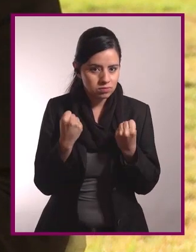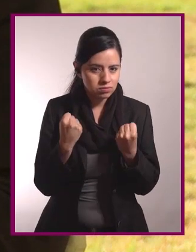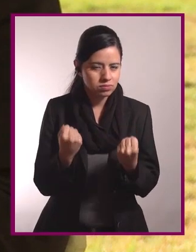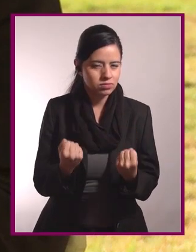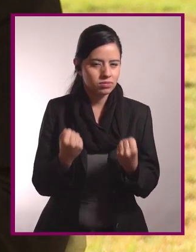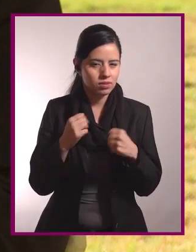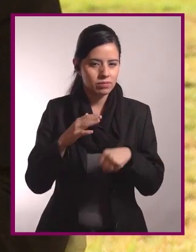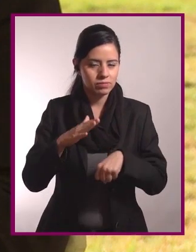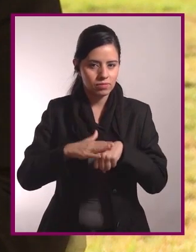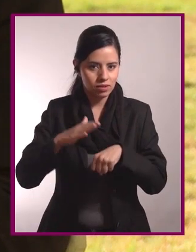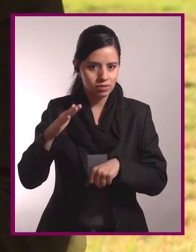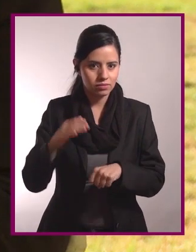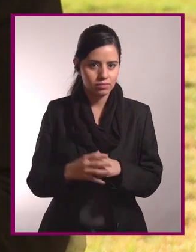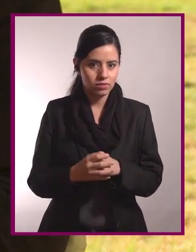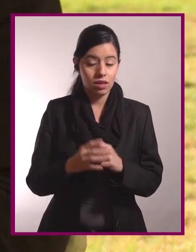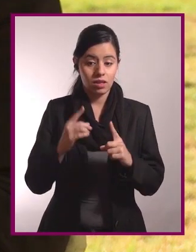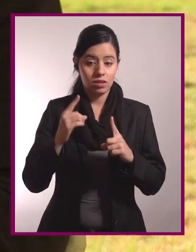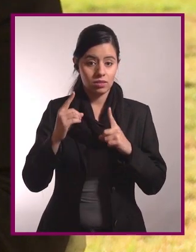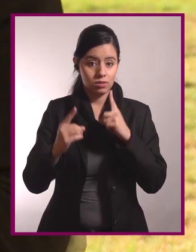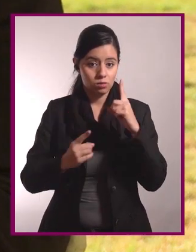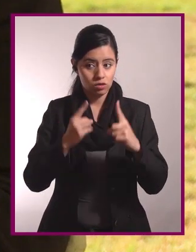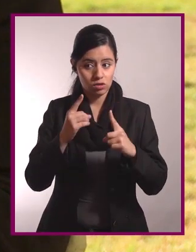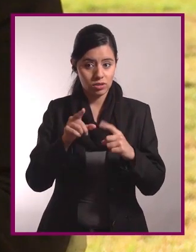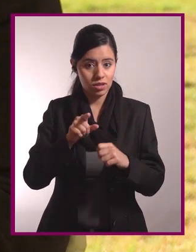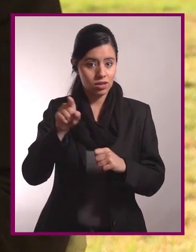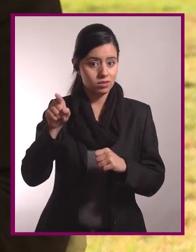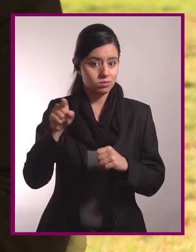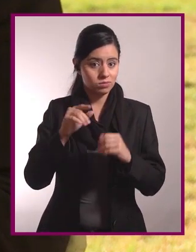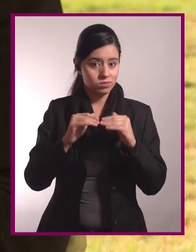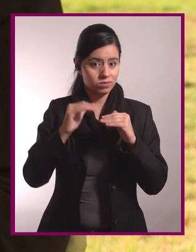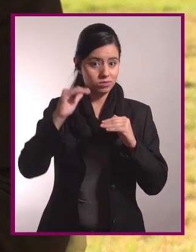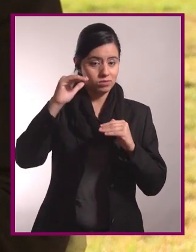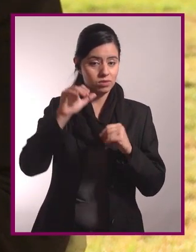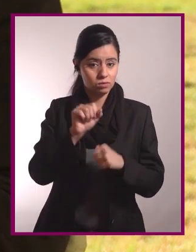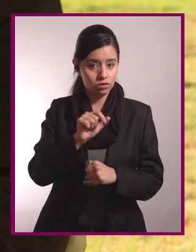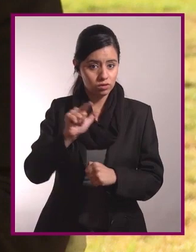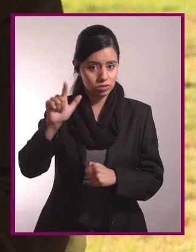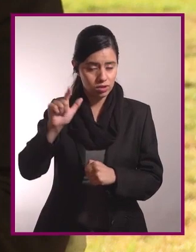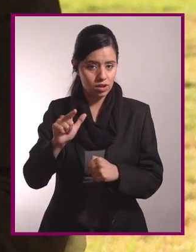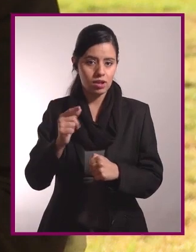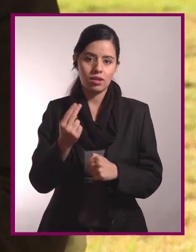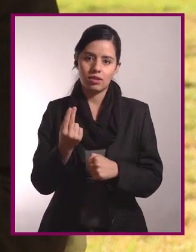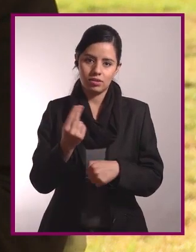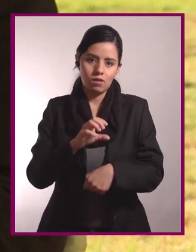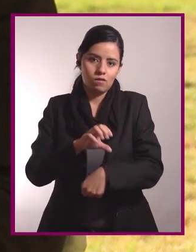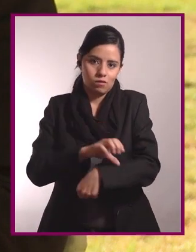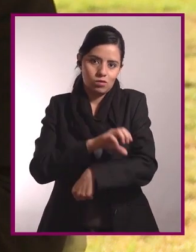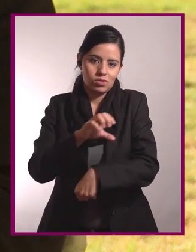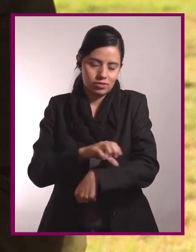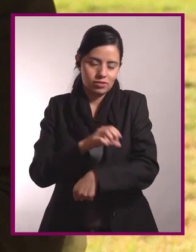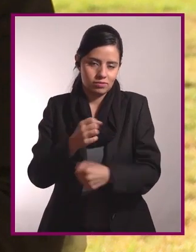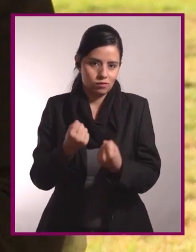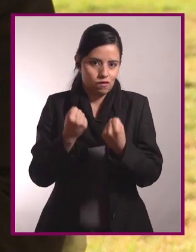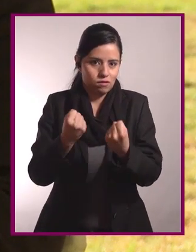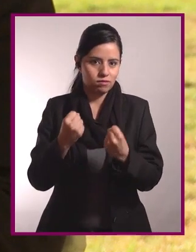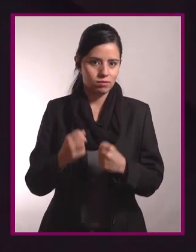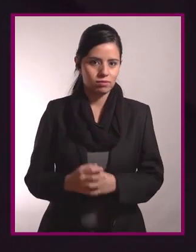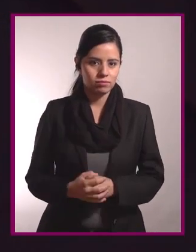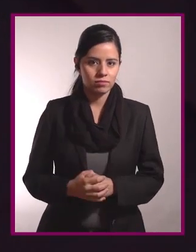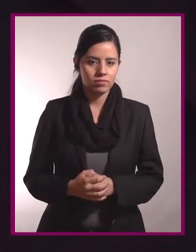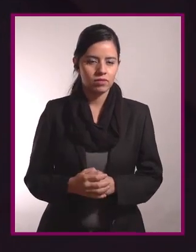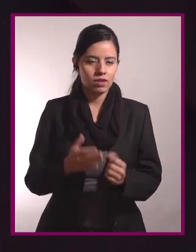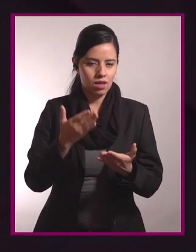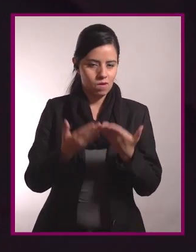Entonces, no se concibe el deporte de alto rendimiento sin la fuerza en la mayoría de los deportes.